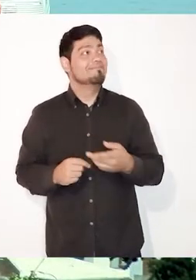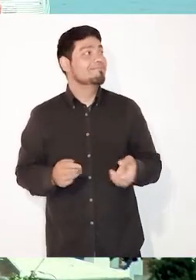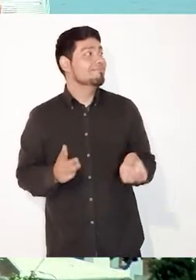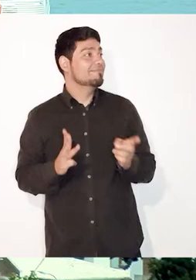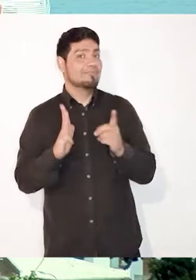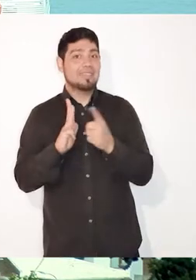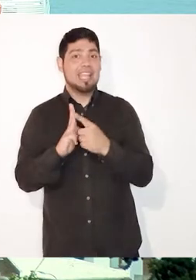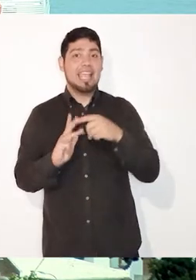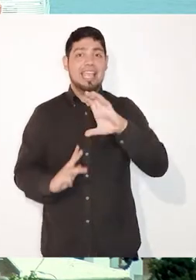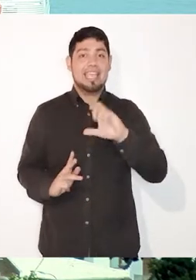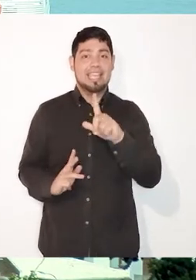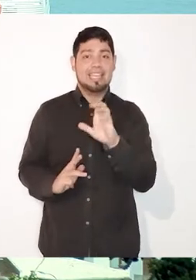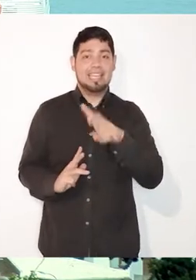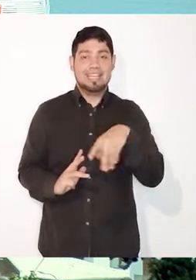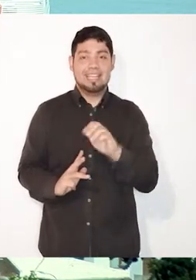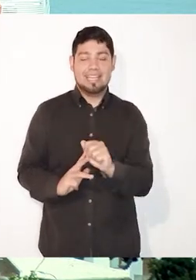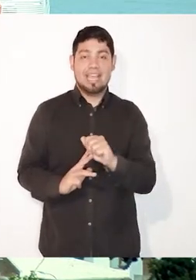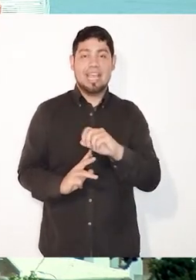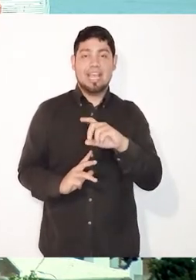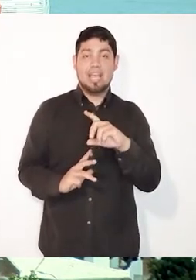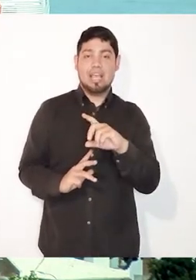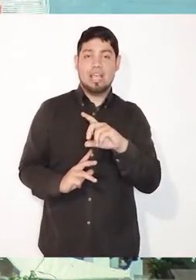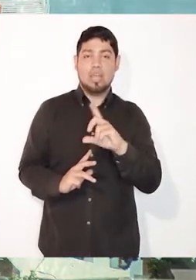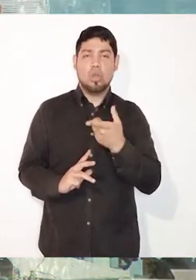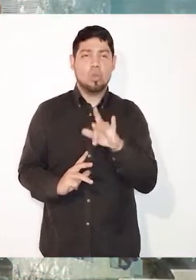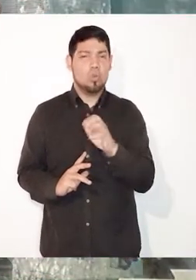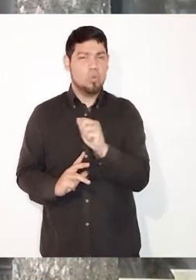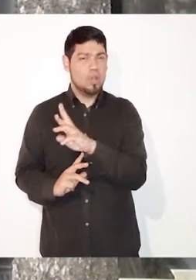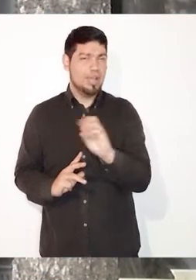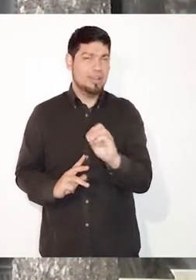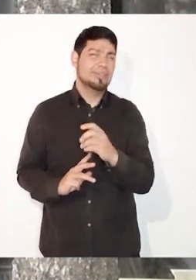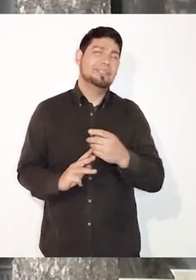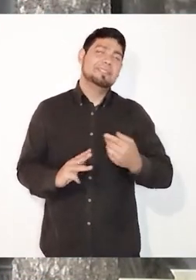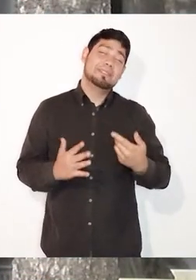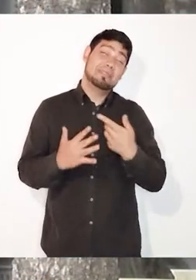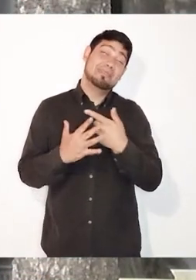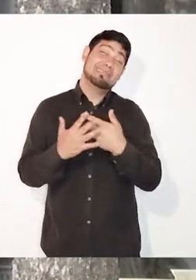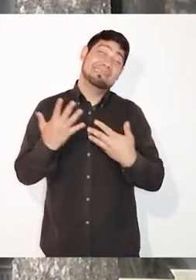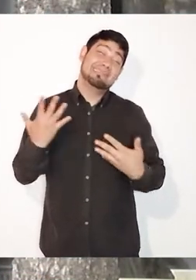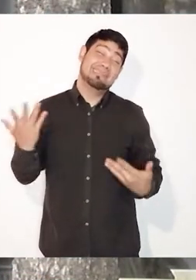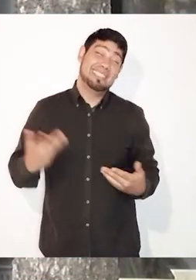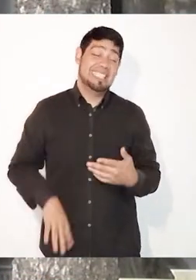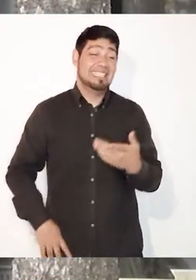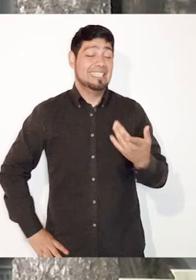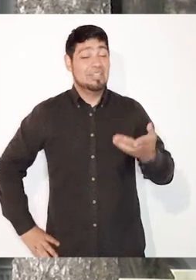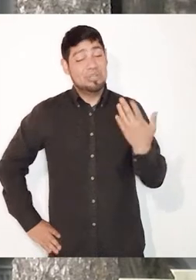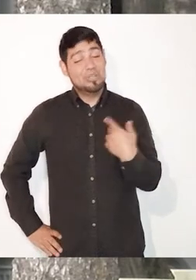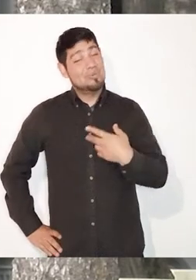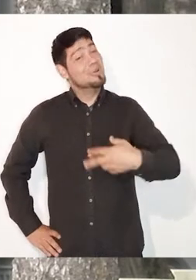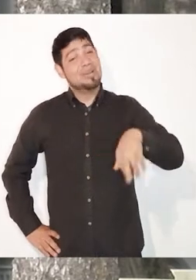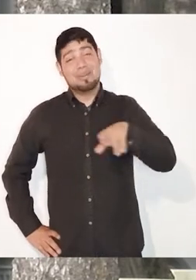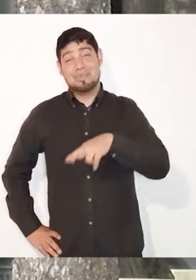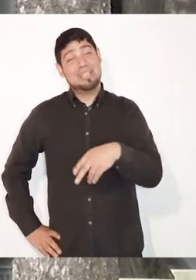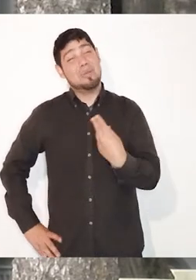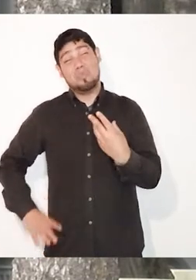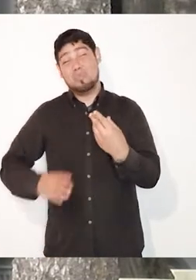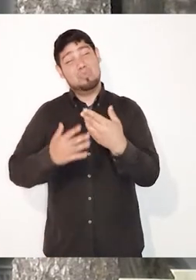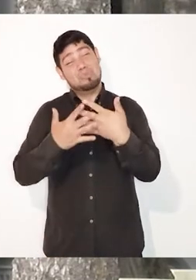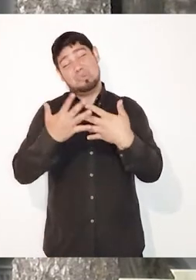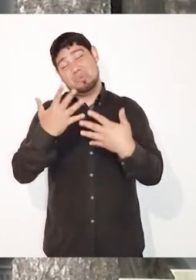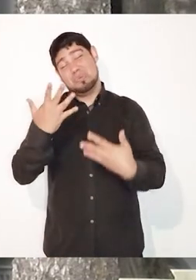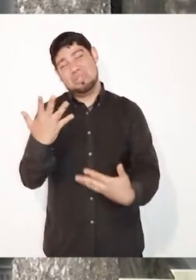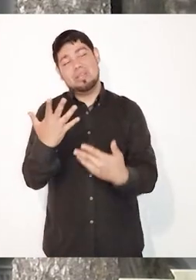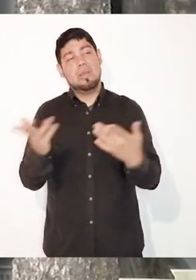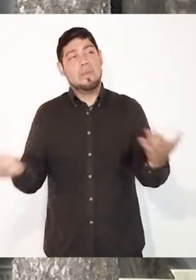también Elena Garro, gran novelista y dramaturga mexicana, sin duda que en este listado lo que más resalta es la